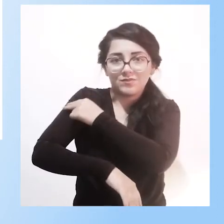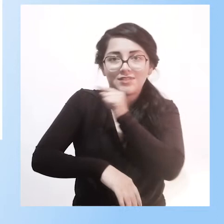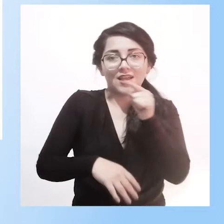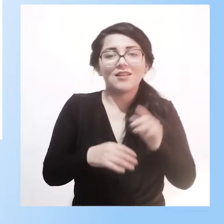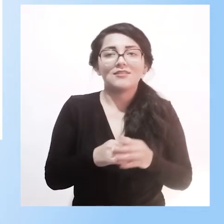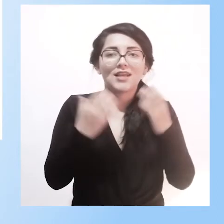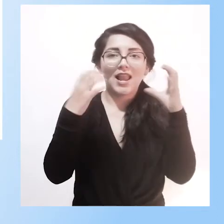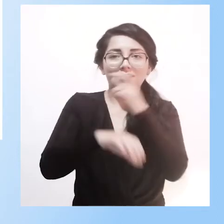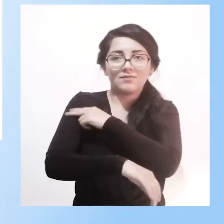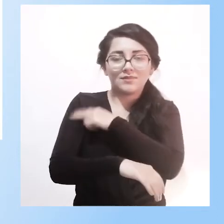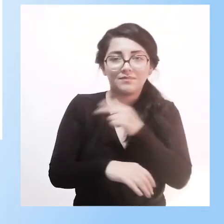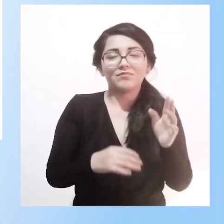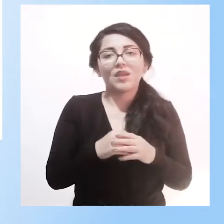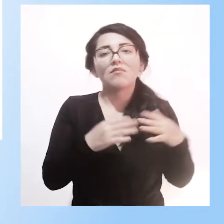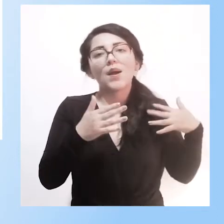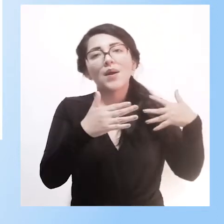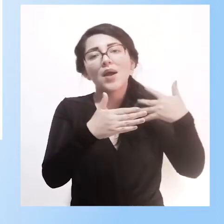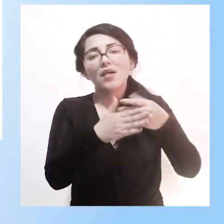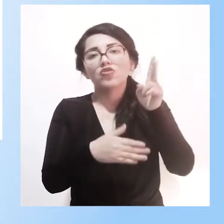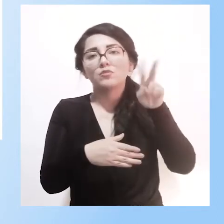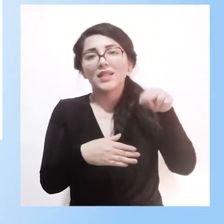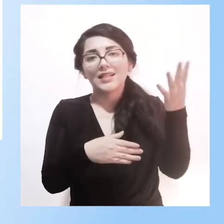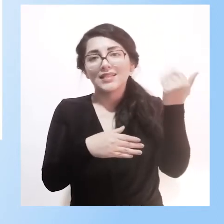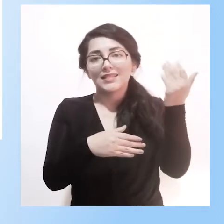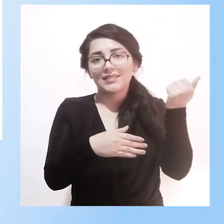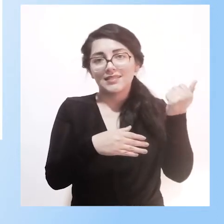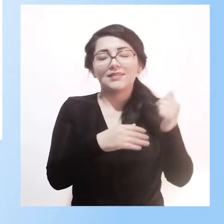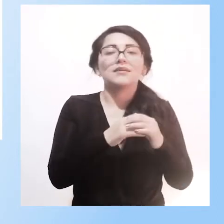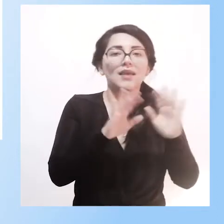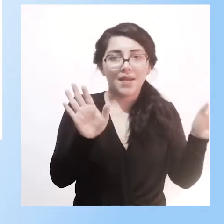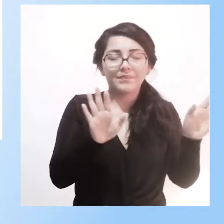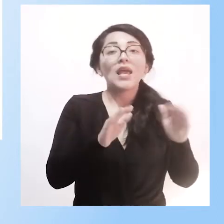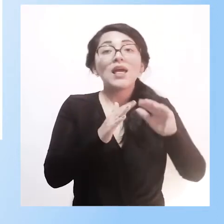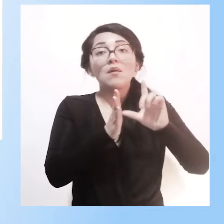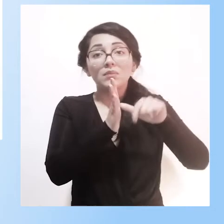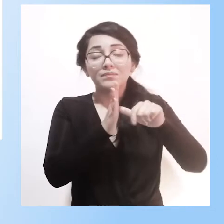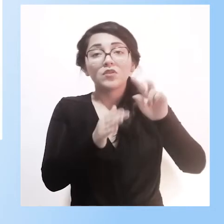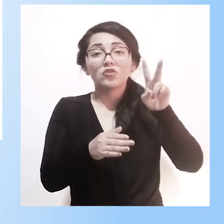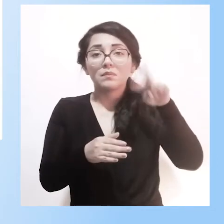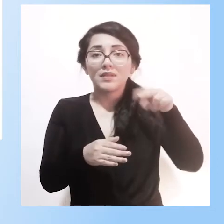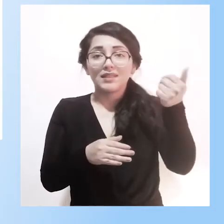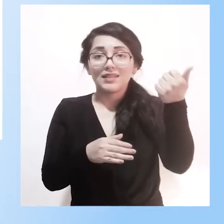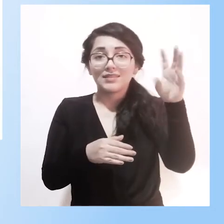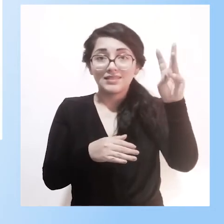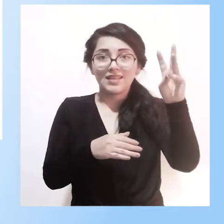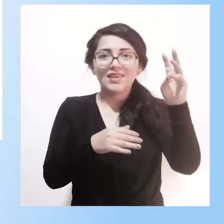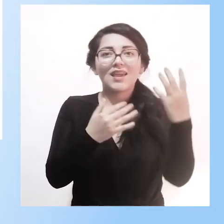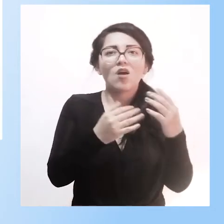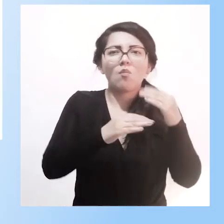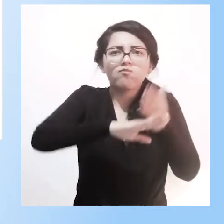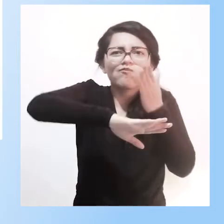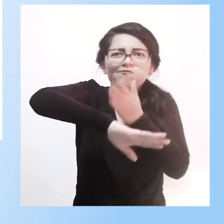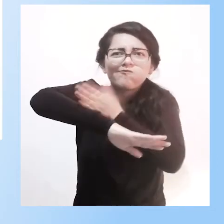cuales permanecieron hasta el 2015. Y es así que a partir del 2016 se empieza a fortalecer el programa y como ustedes